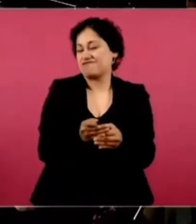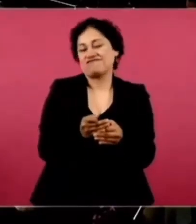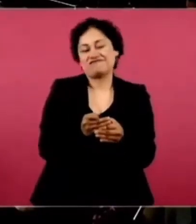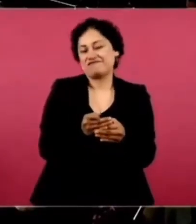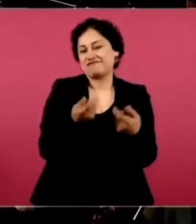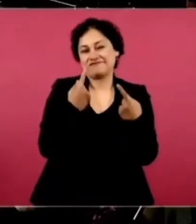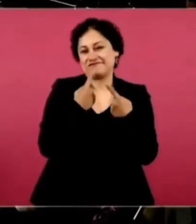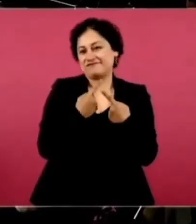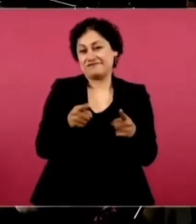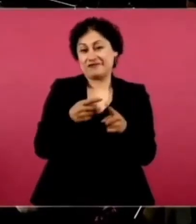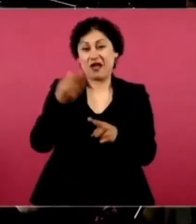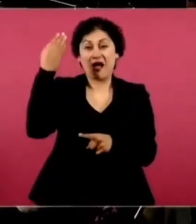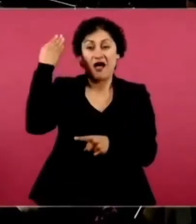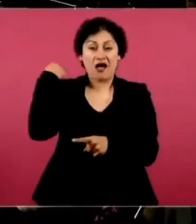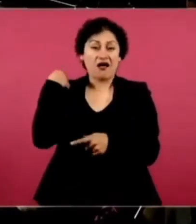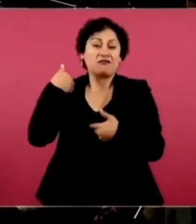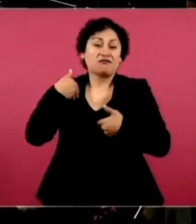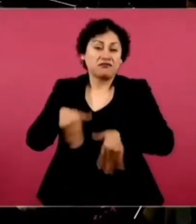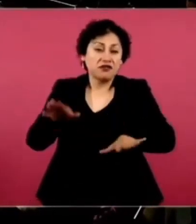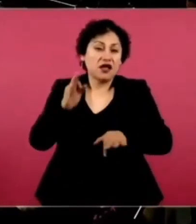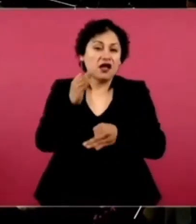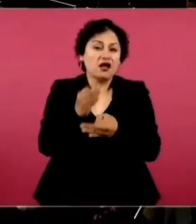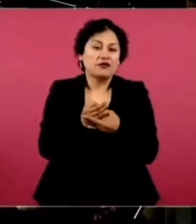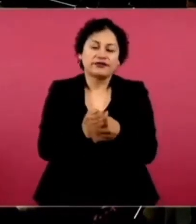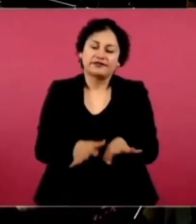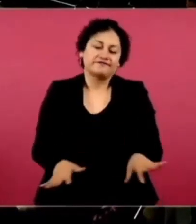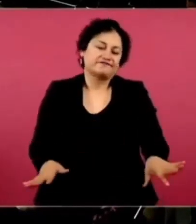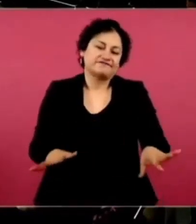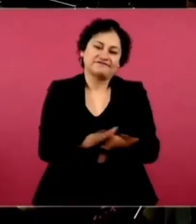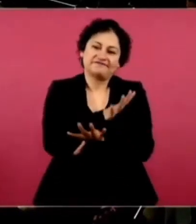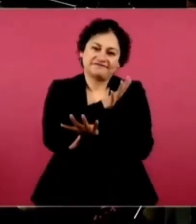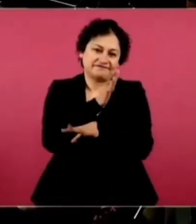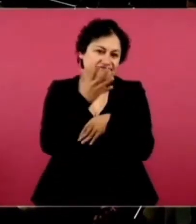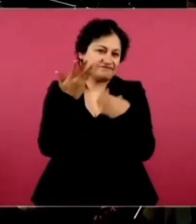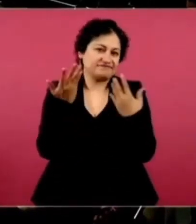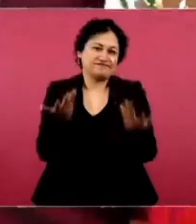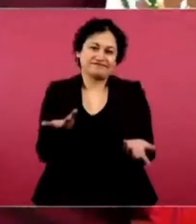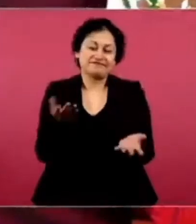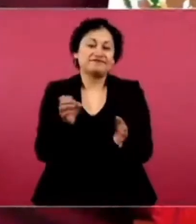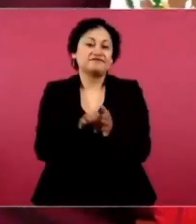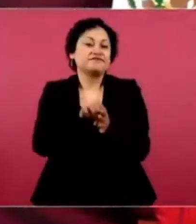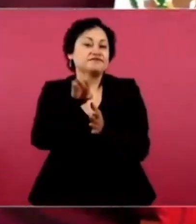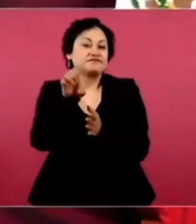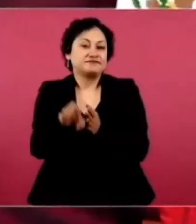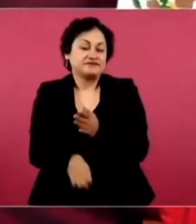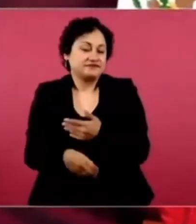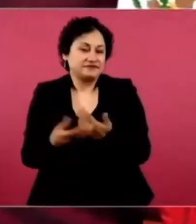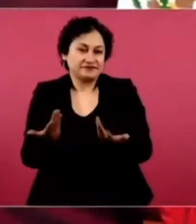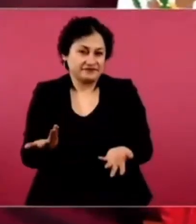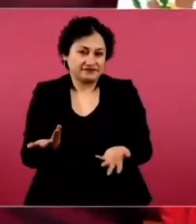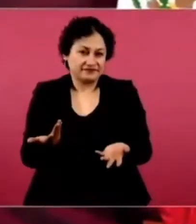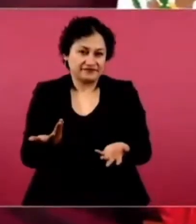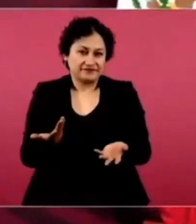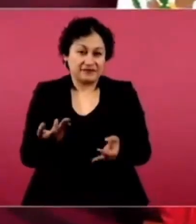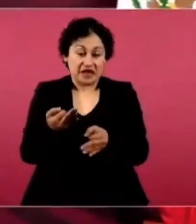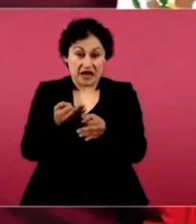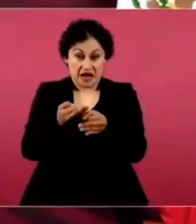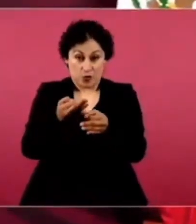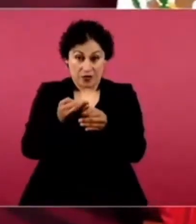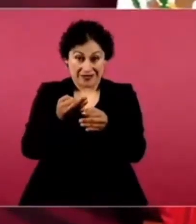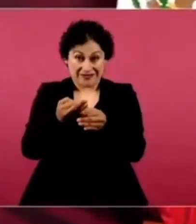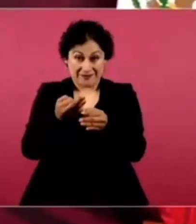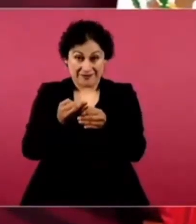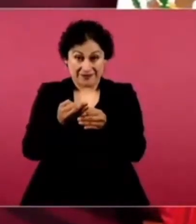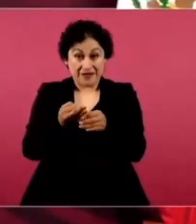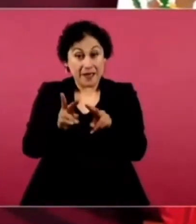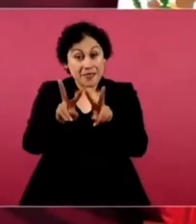Y no se puede poner vino nuevo en